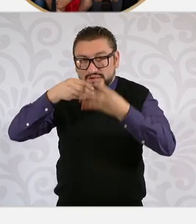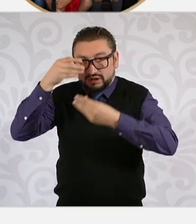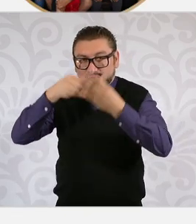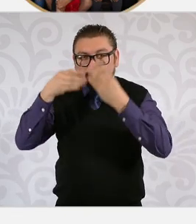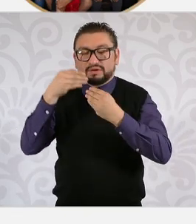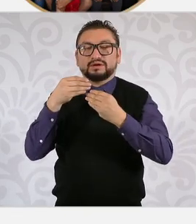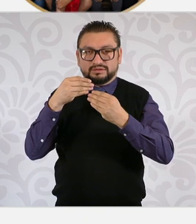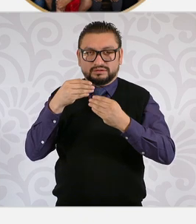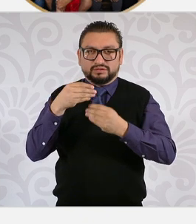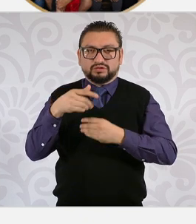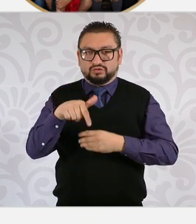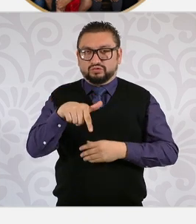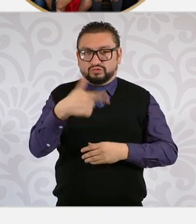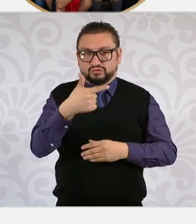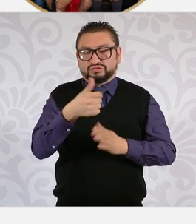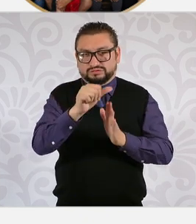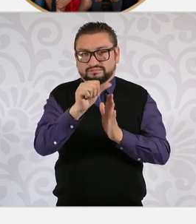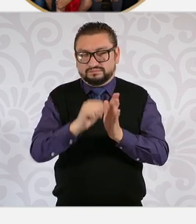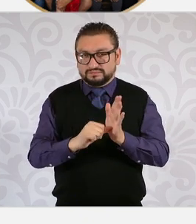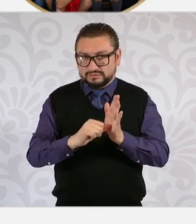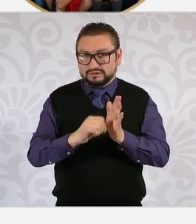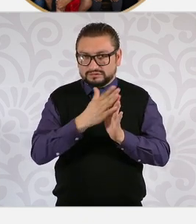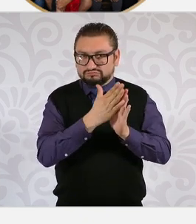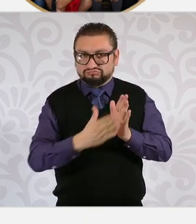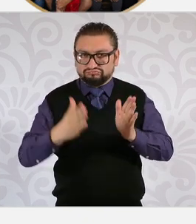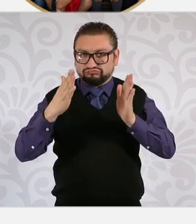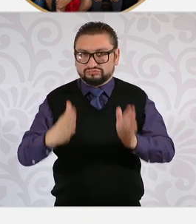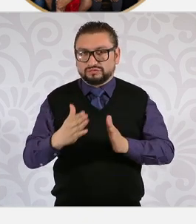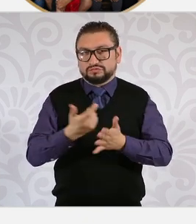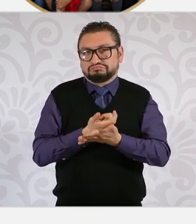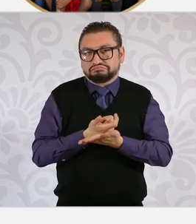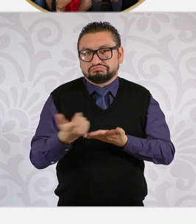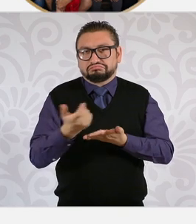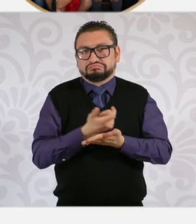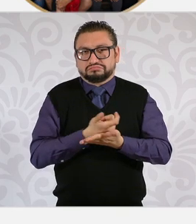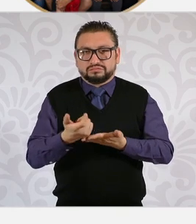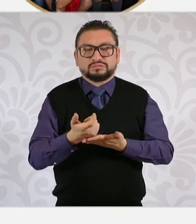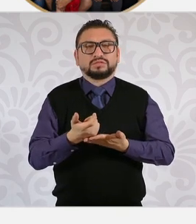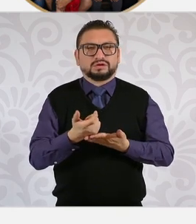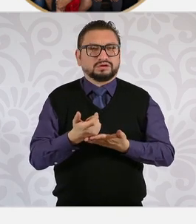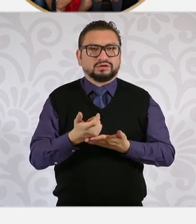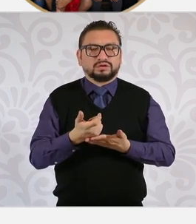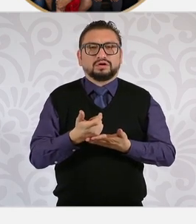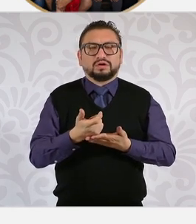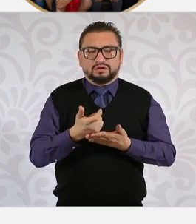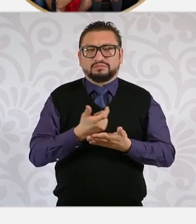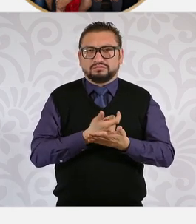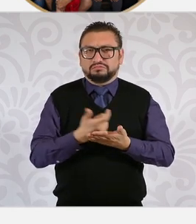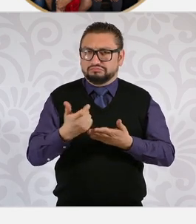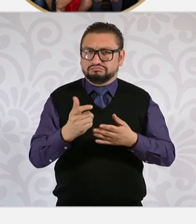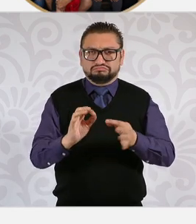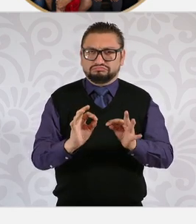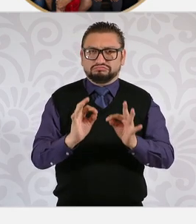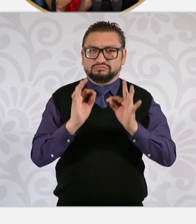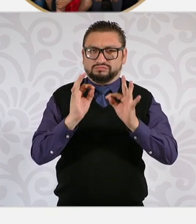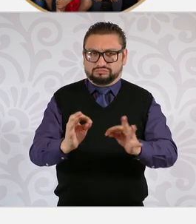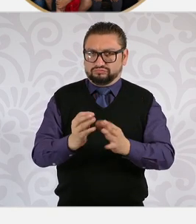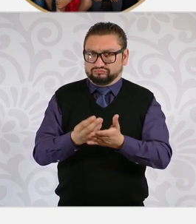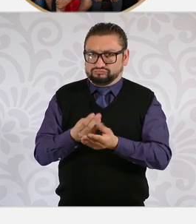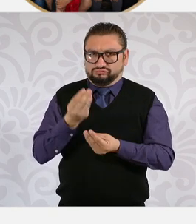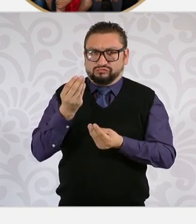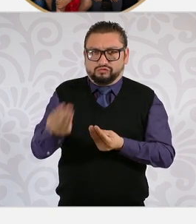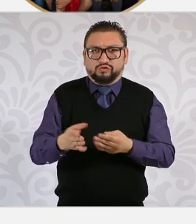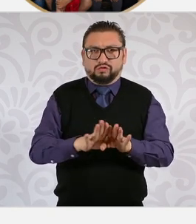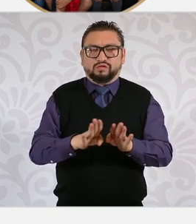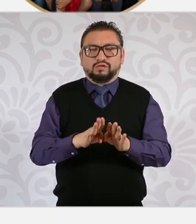capacitación de 12 meses reciben un salario, además un salario mínimo de manera directa a